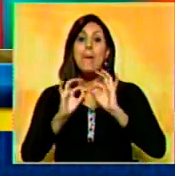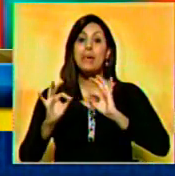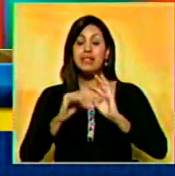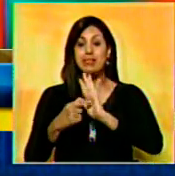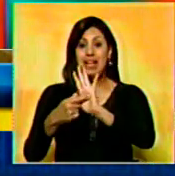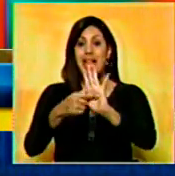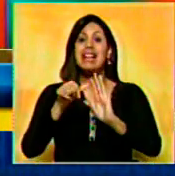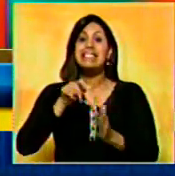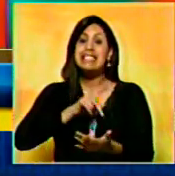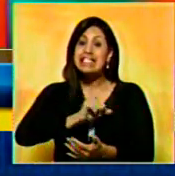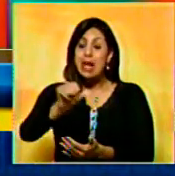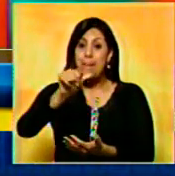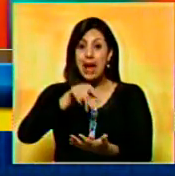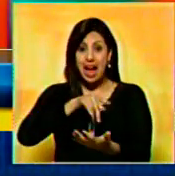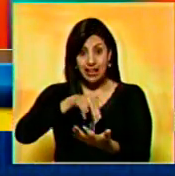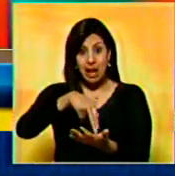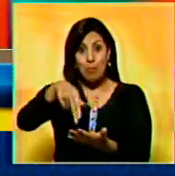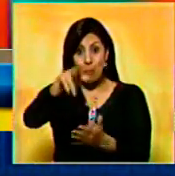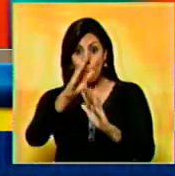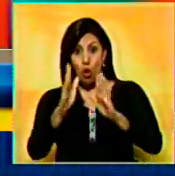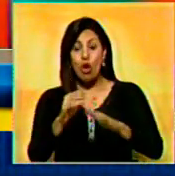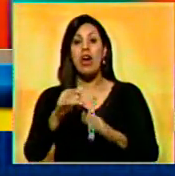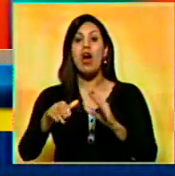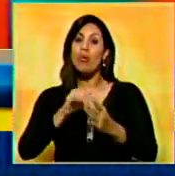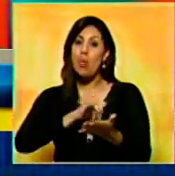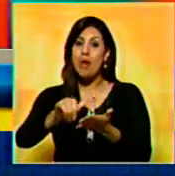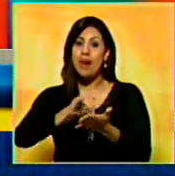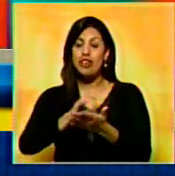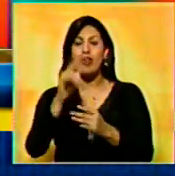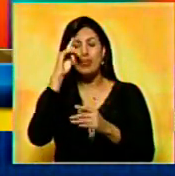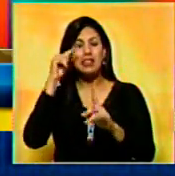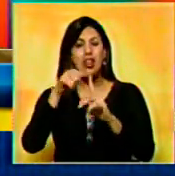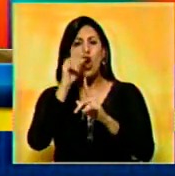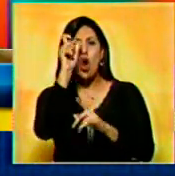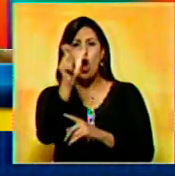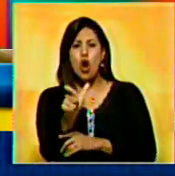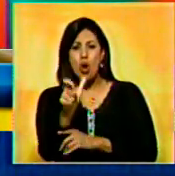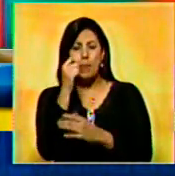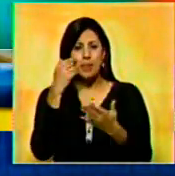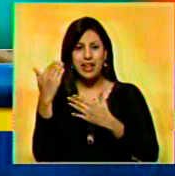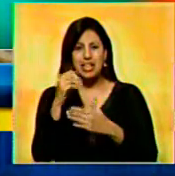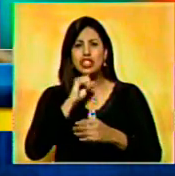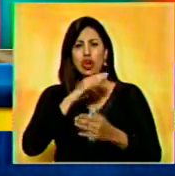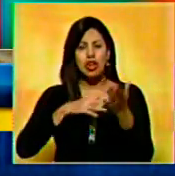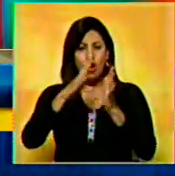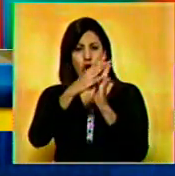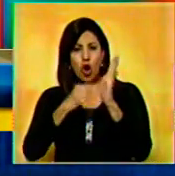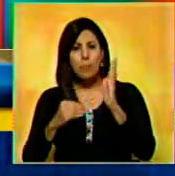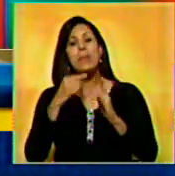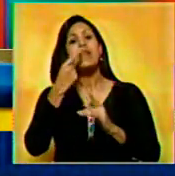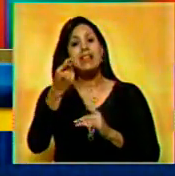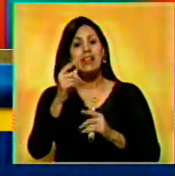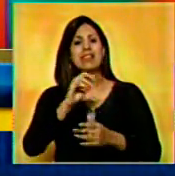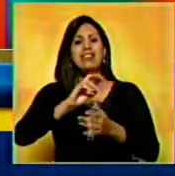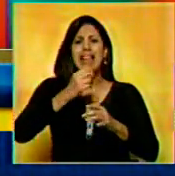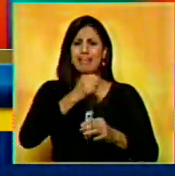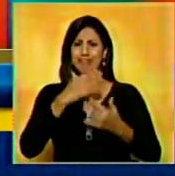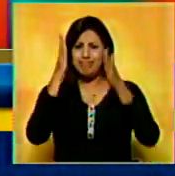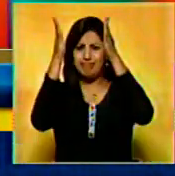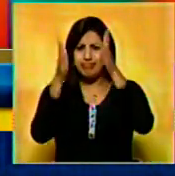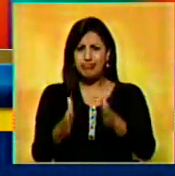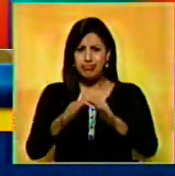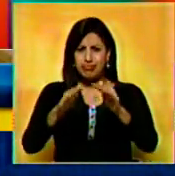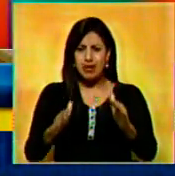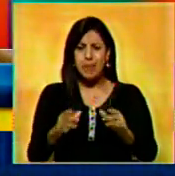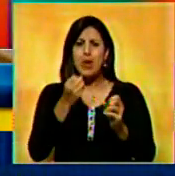Semana de la Muda de Nueva York inspirada en la geometría de las obras de su paisano, el escultor Rafael Barrios. Las piezas estuvieron cargadas de líneas rectas,